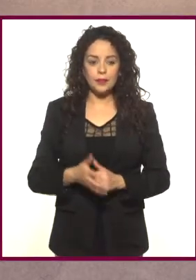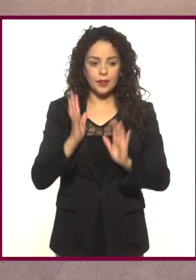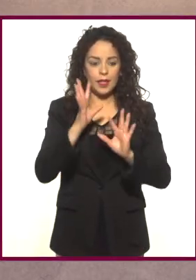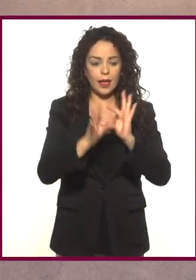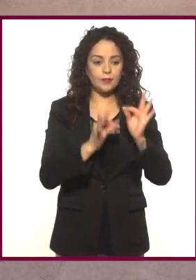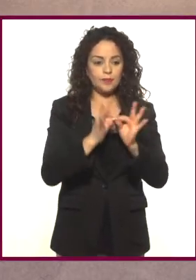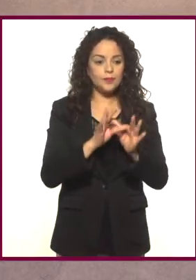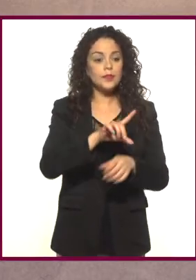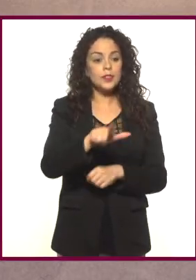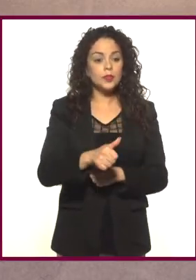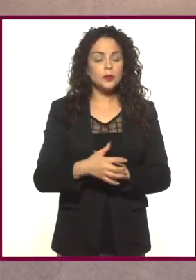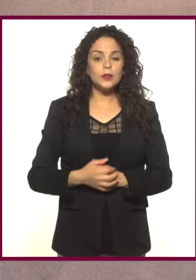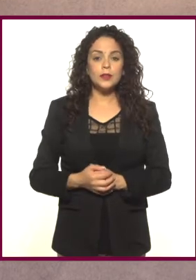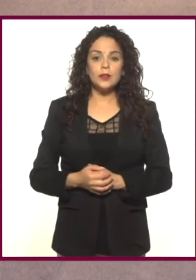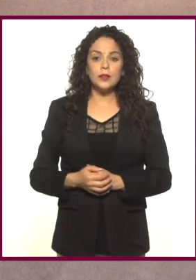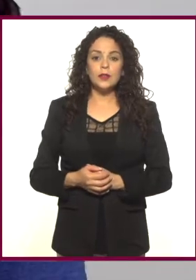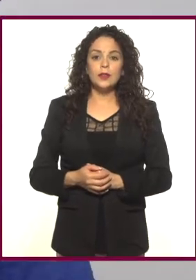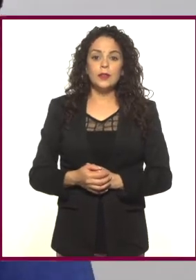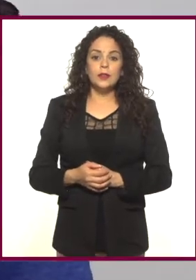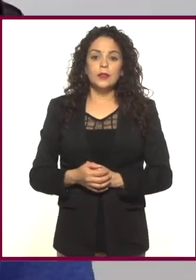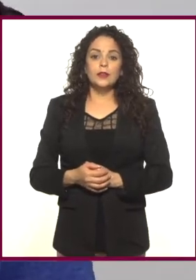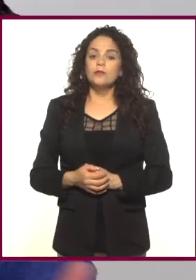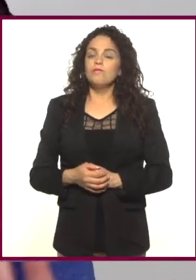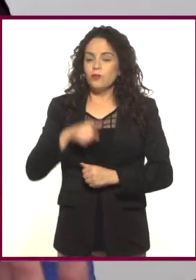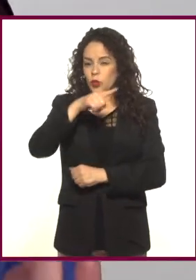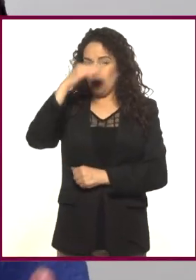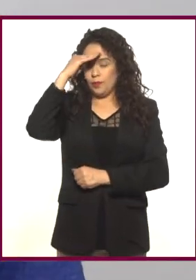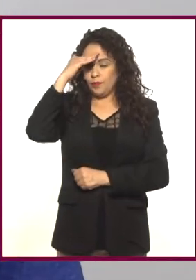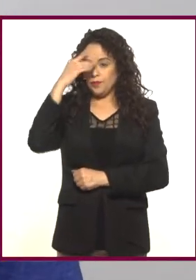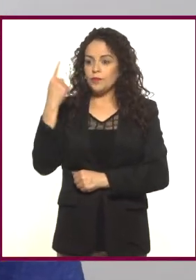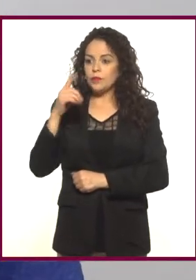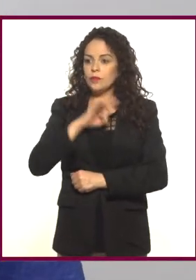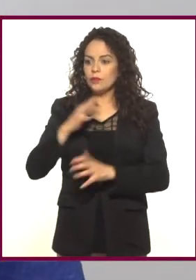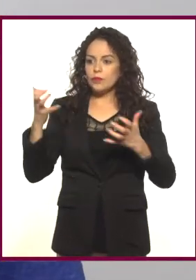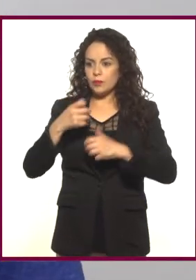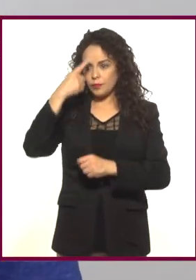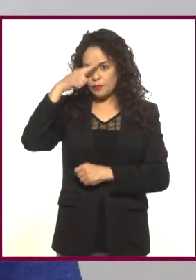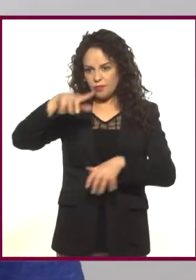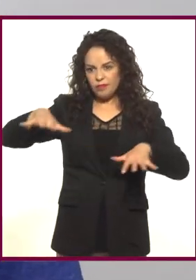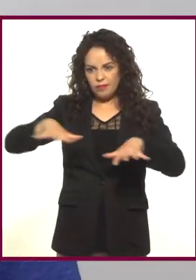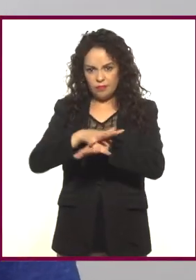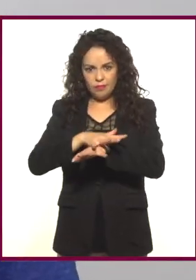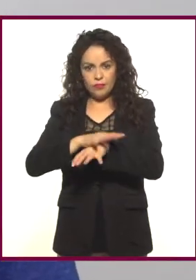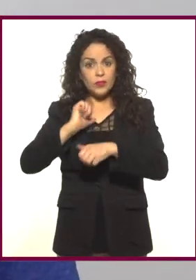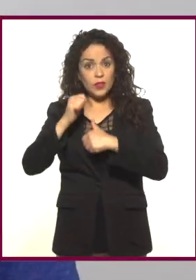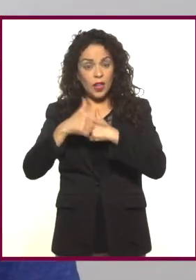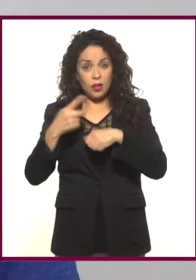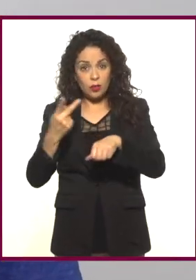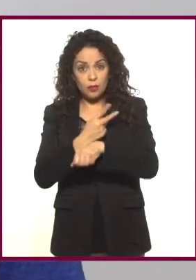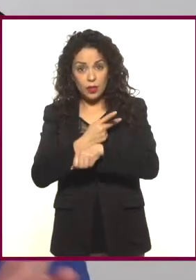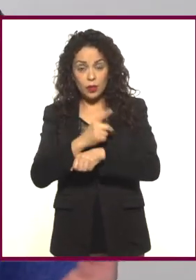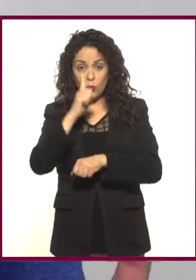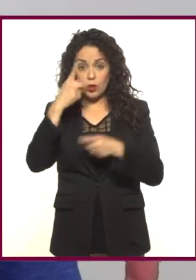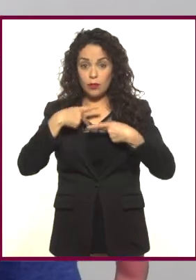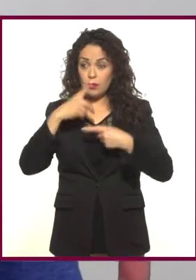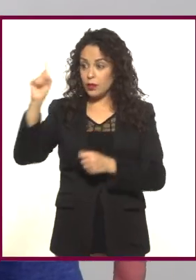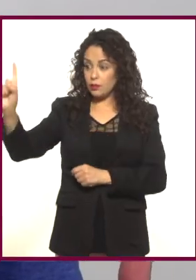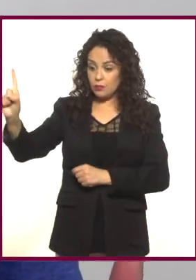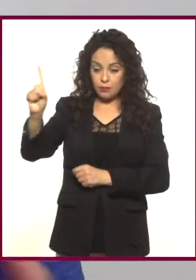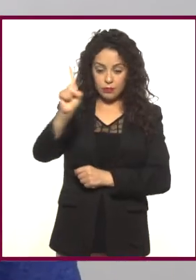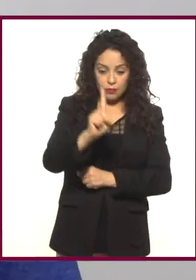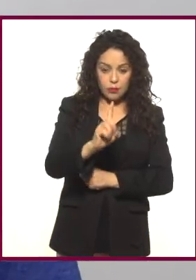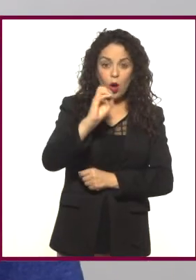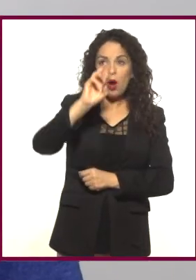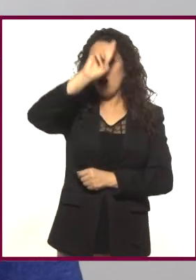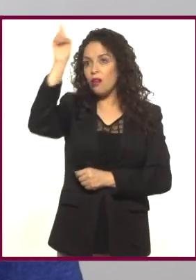Listo. ¿Y luego? Bueno, ¿qué puedes hacer para que cambie? ¿Pasa algo más? ¿Llega otra persona?